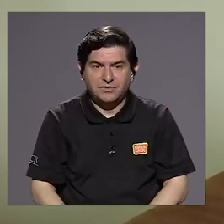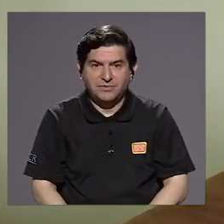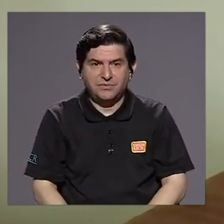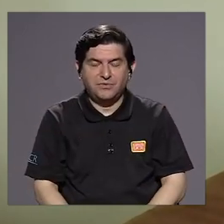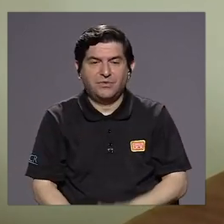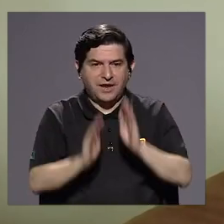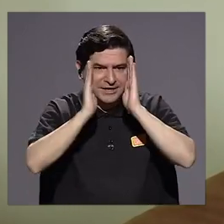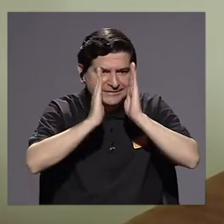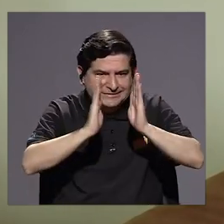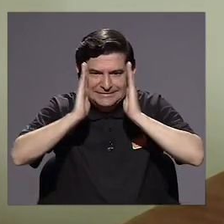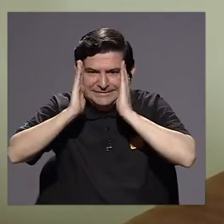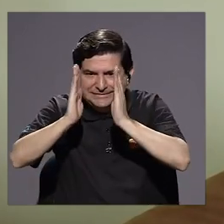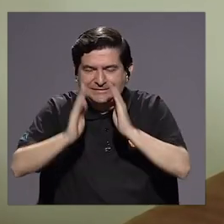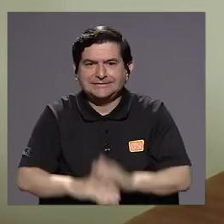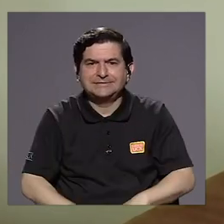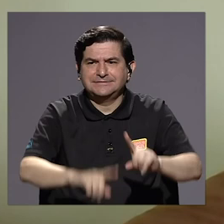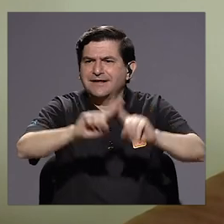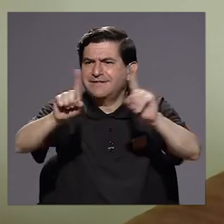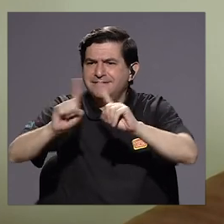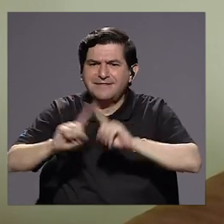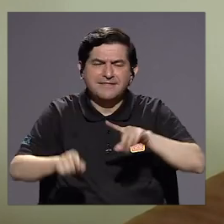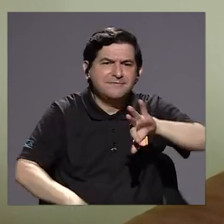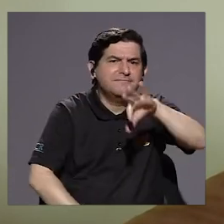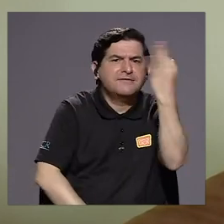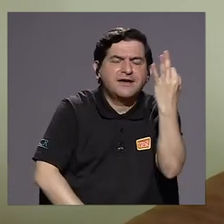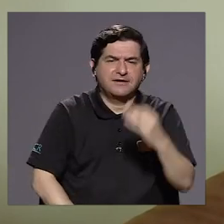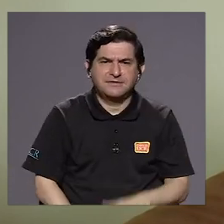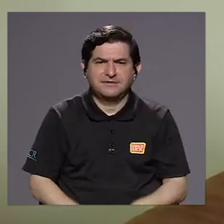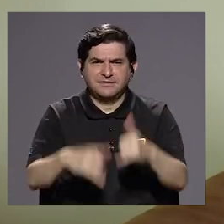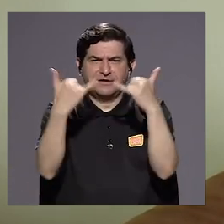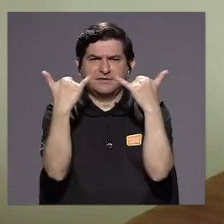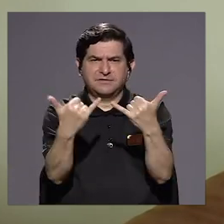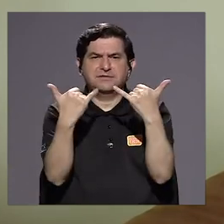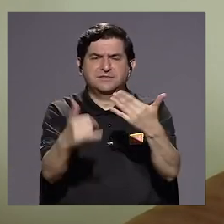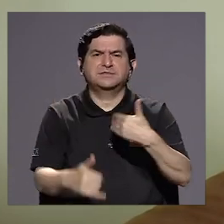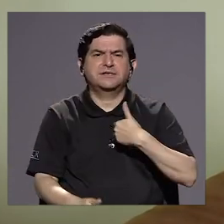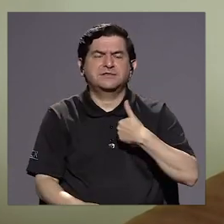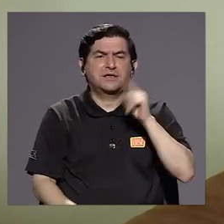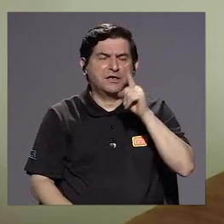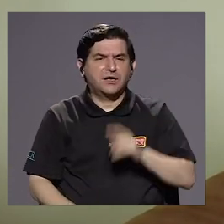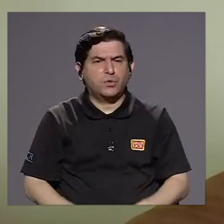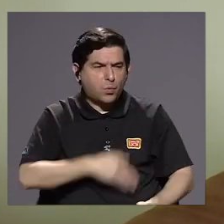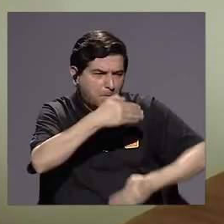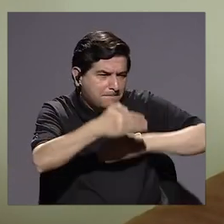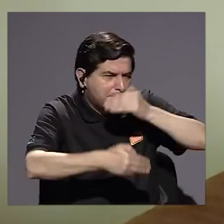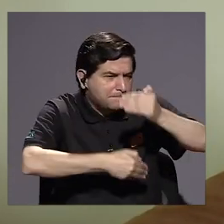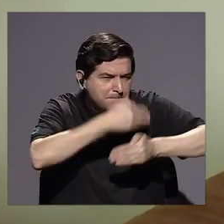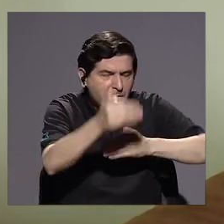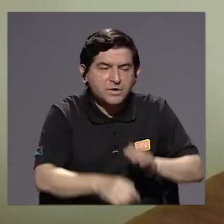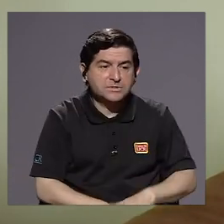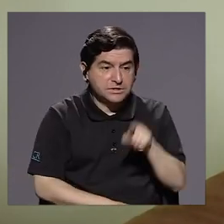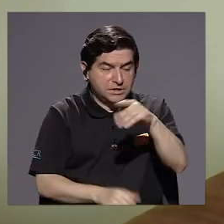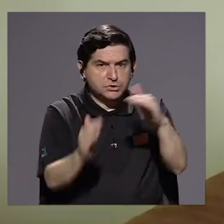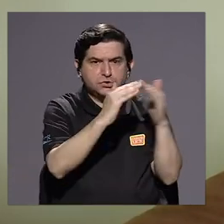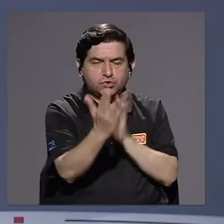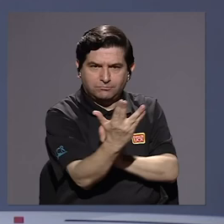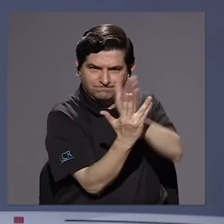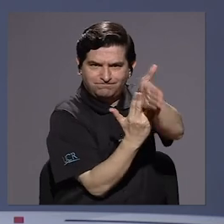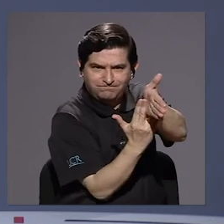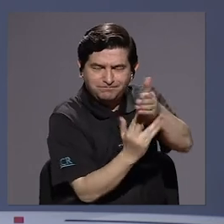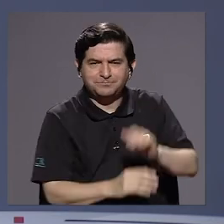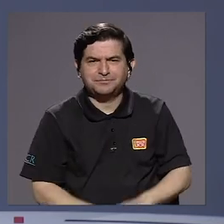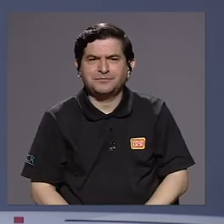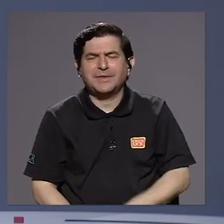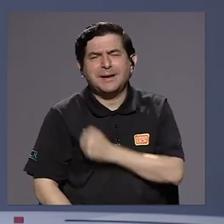abordando de diferentes maneras. Tenemos ya una ruta para poder llegar a esa población. Pero, doña Gisela,